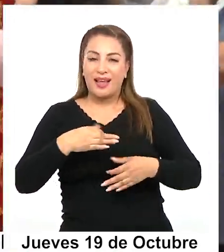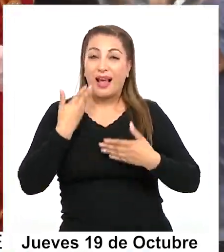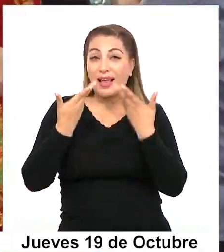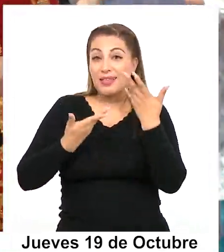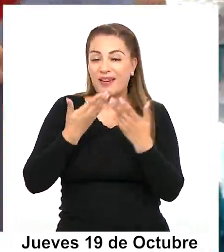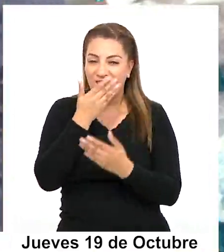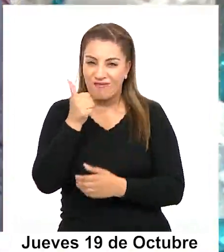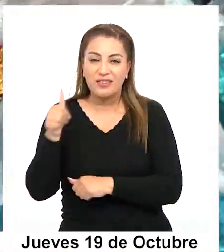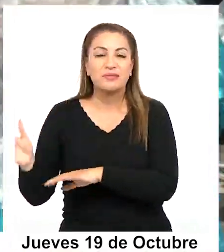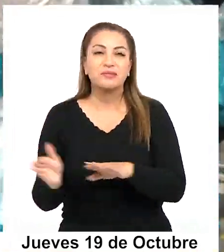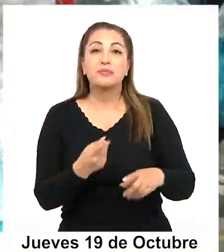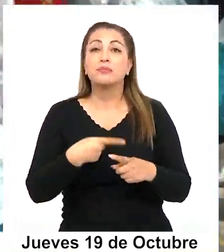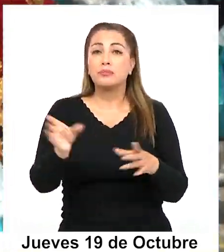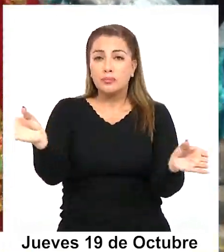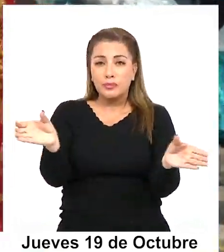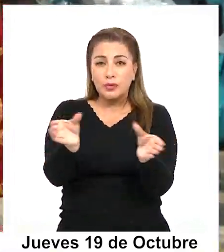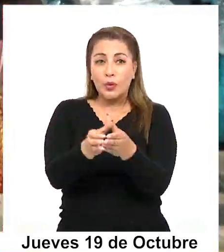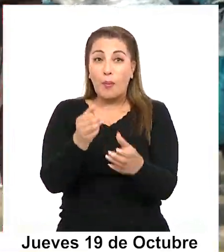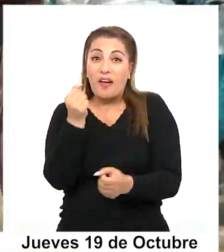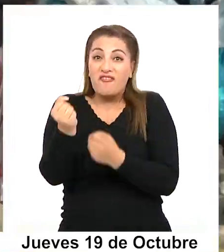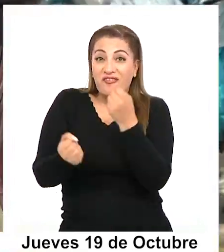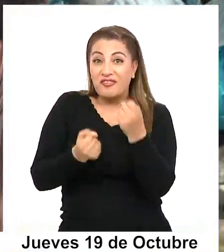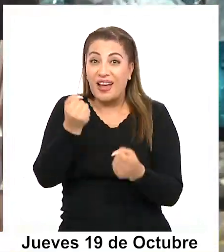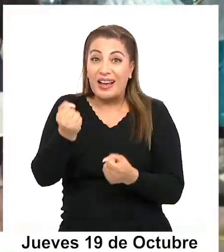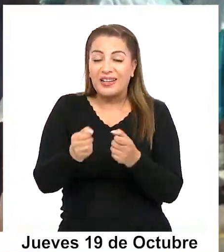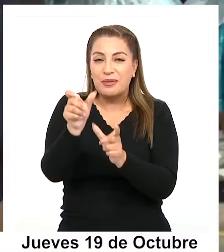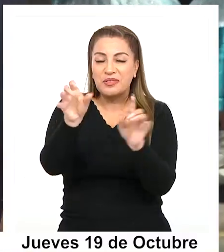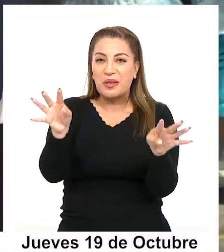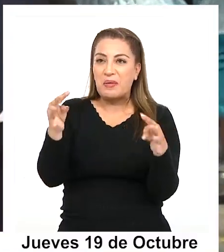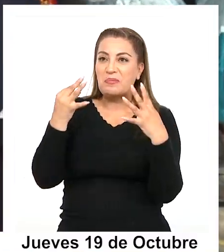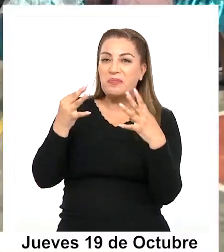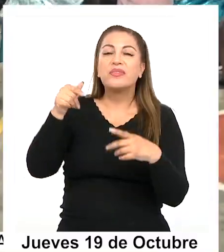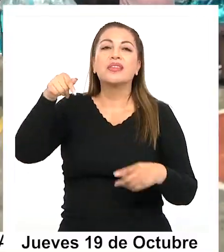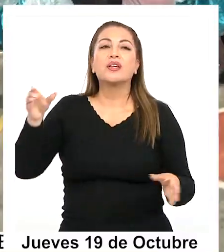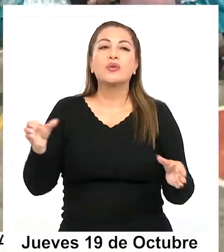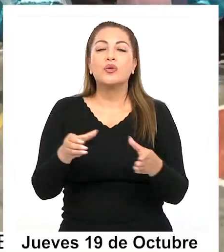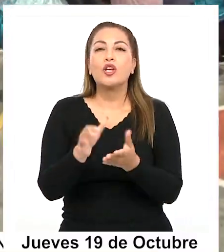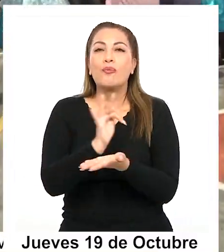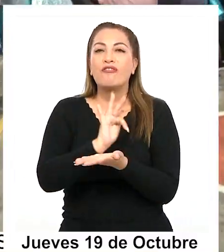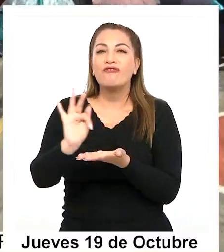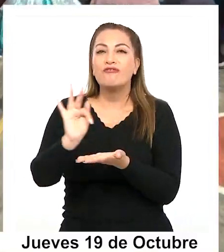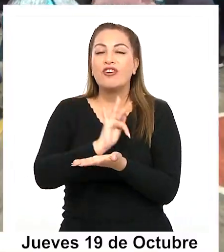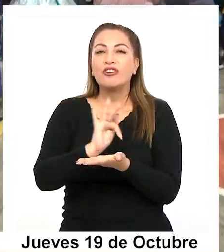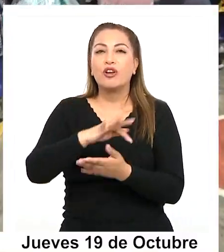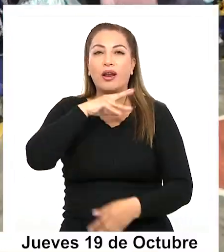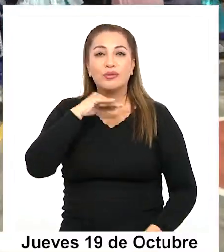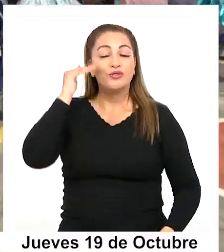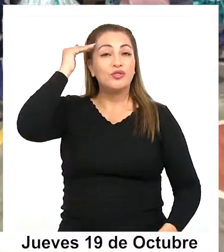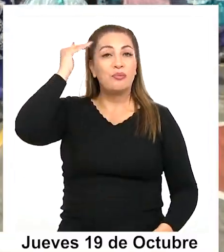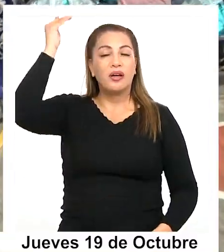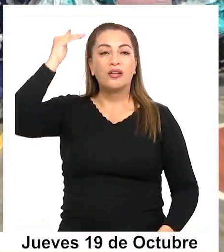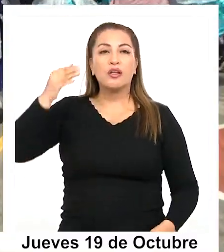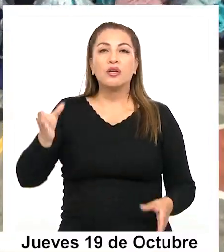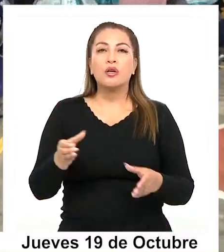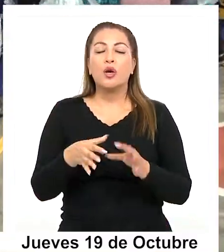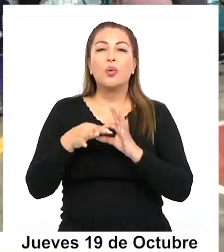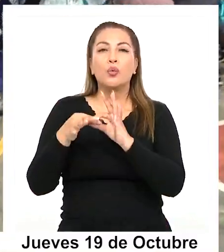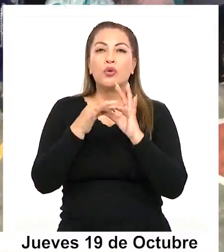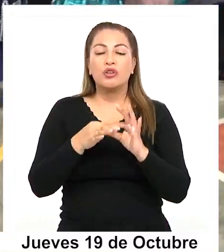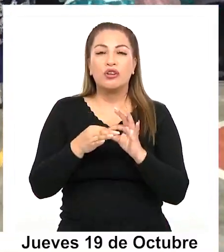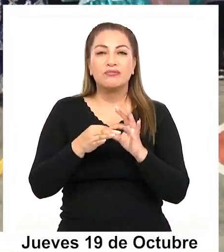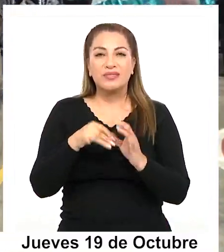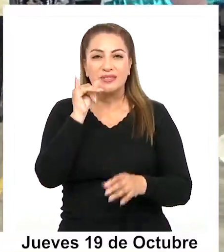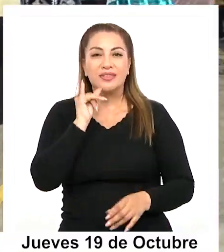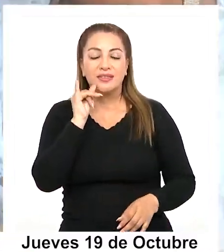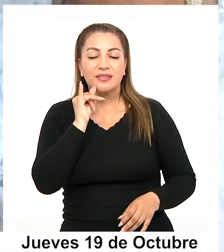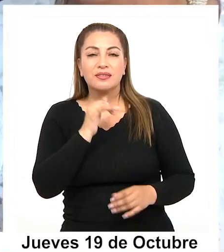Otro grupo en la ceremonia que hizo bailar a todos los presentes fue el Conjunto Folclórico de Adultos Mayores de la Unión Comunal de Iquique.